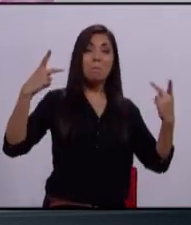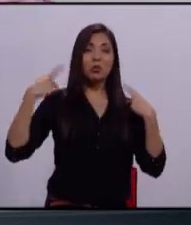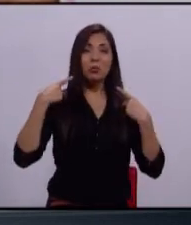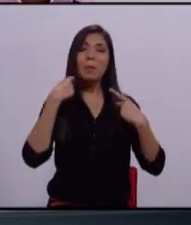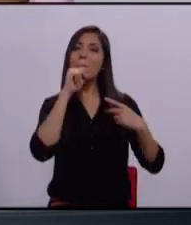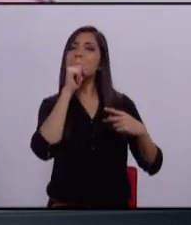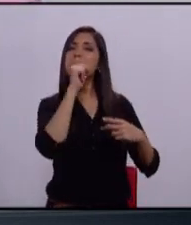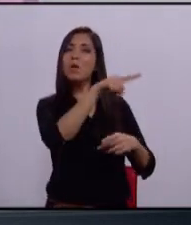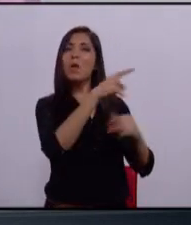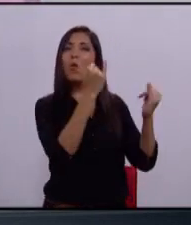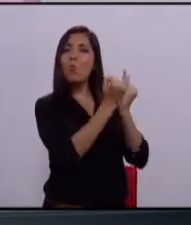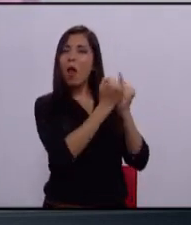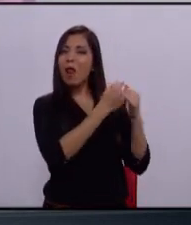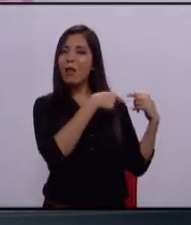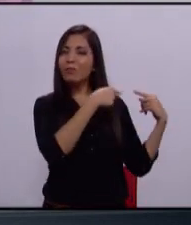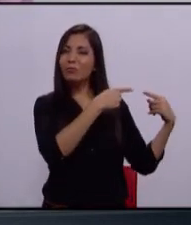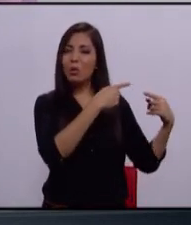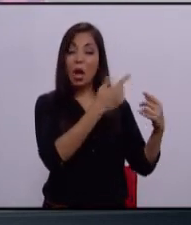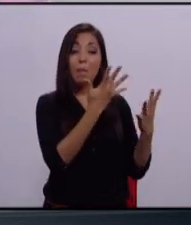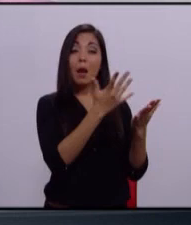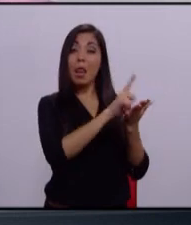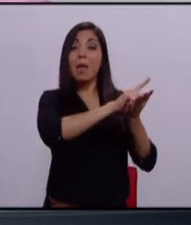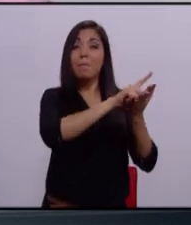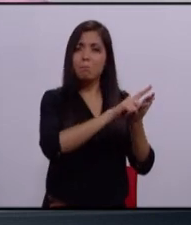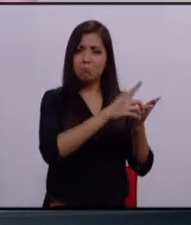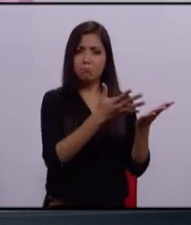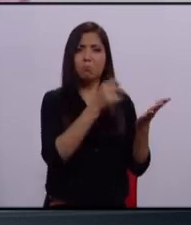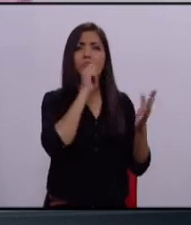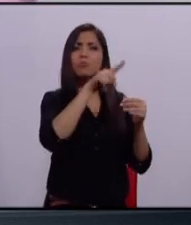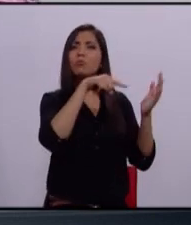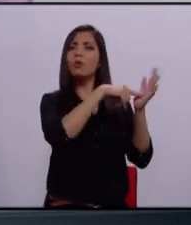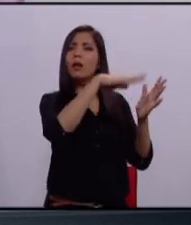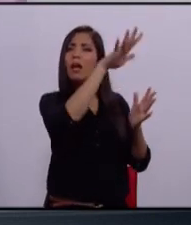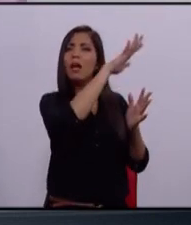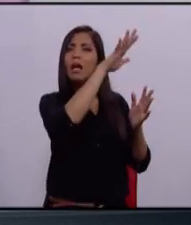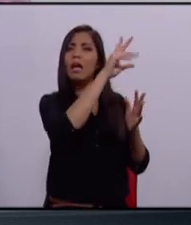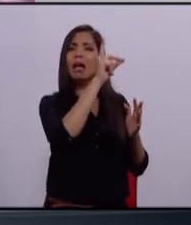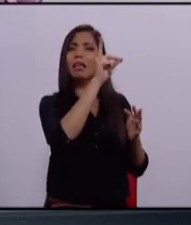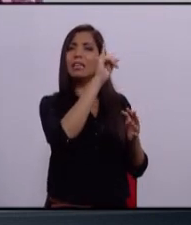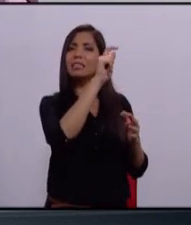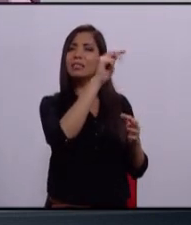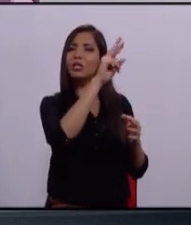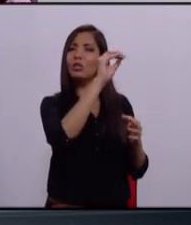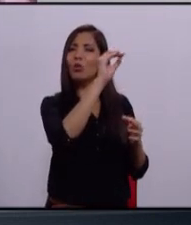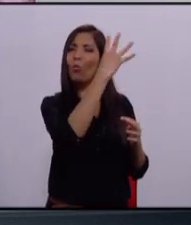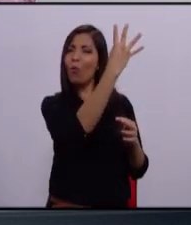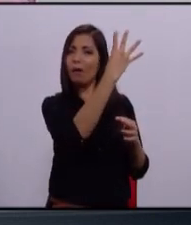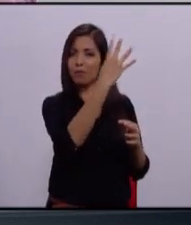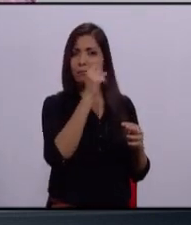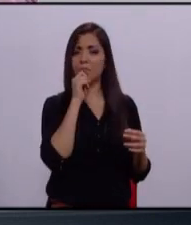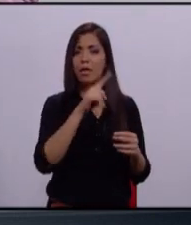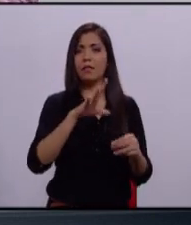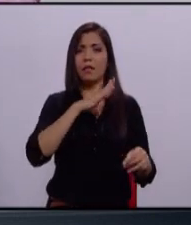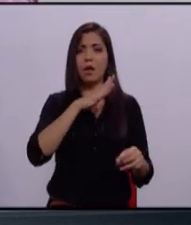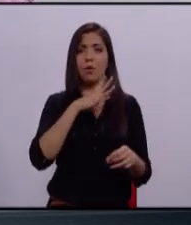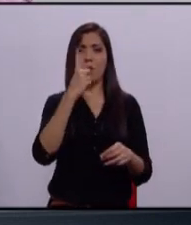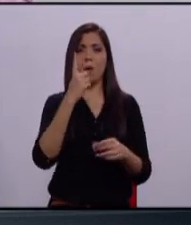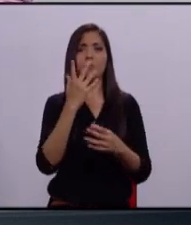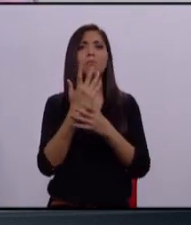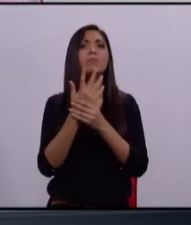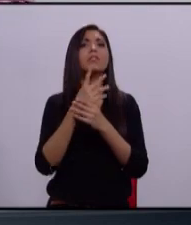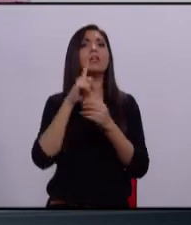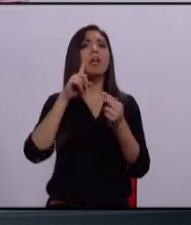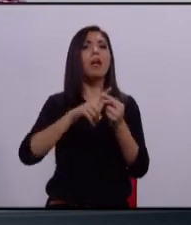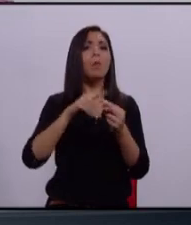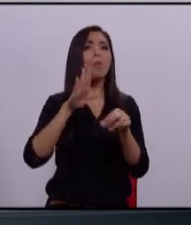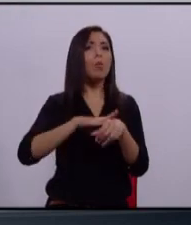lo mismo, con manos limpias, no tan limpias, el candidato del Distrito 4 no trae las manos limpias, trae una ficha en la mano por actos